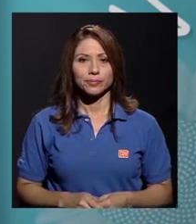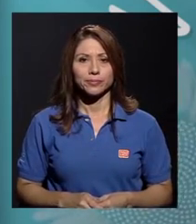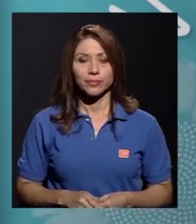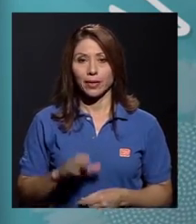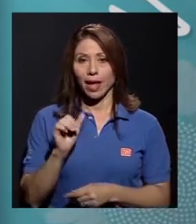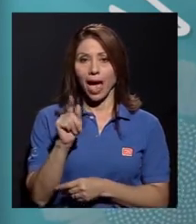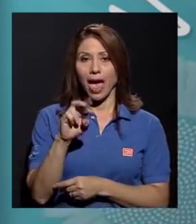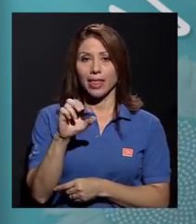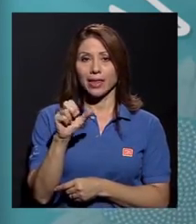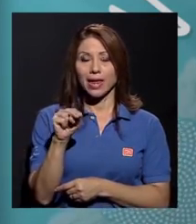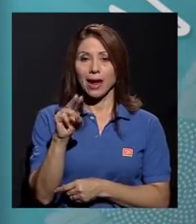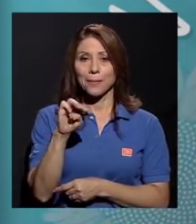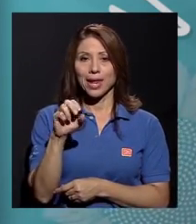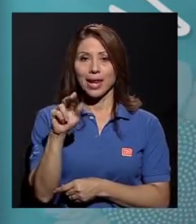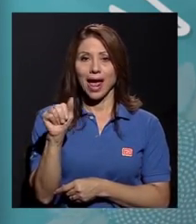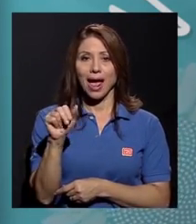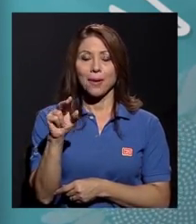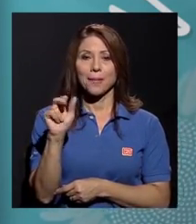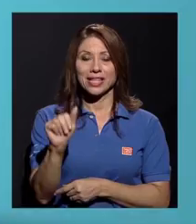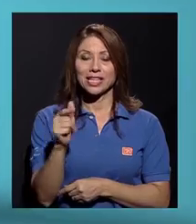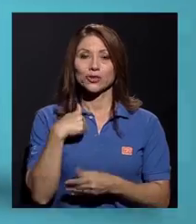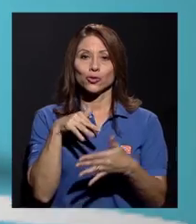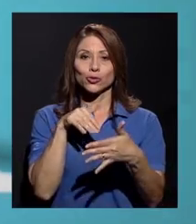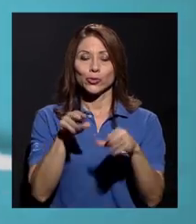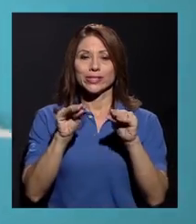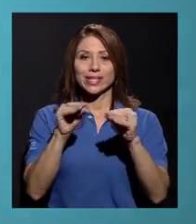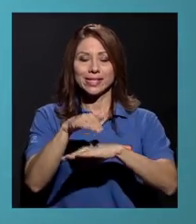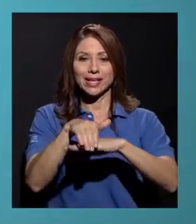Adrián Mena Martínez y estudio enseñanza del inglés.